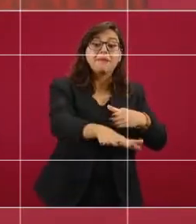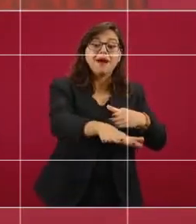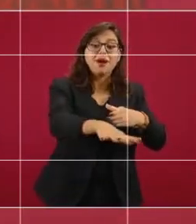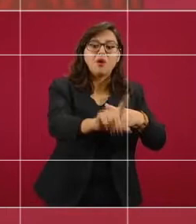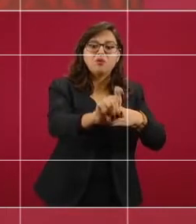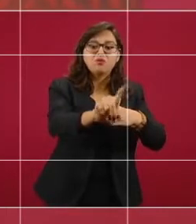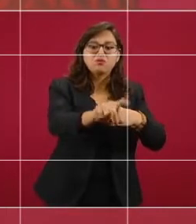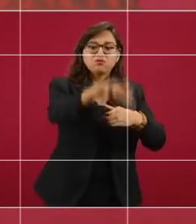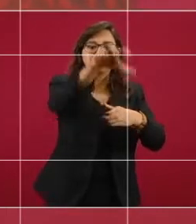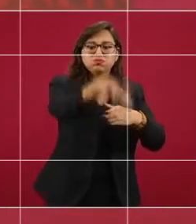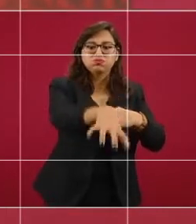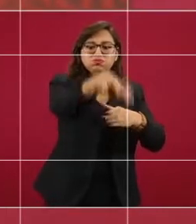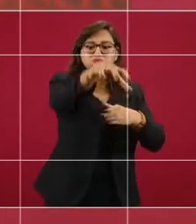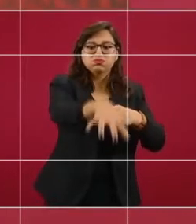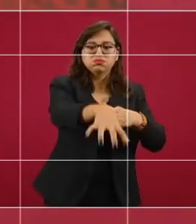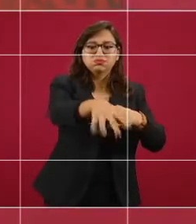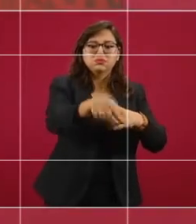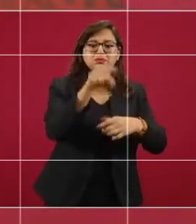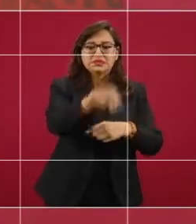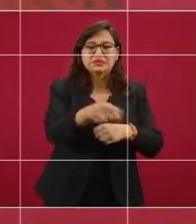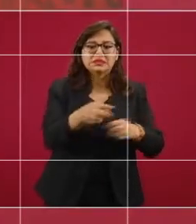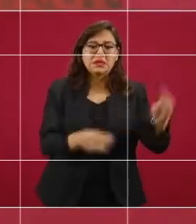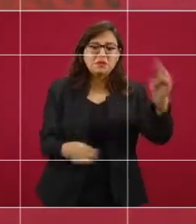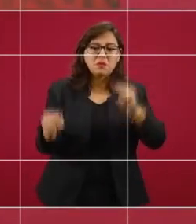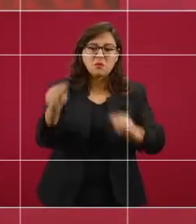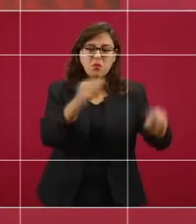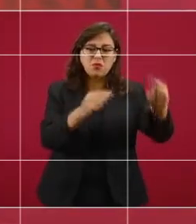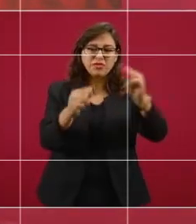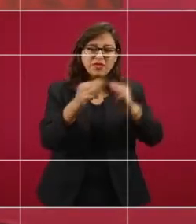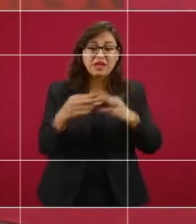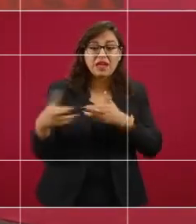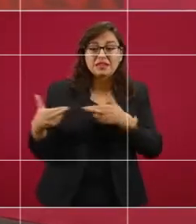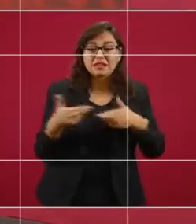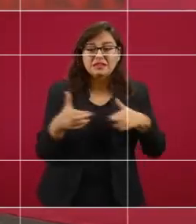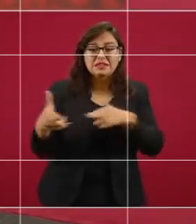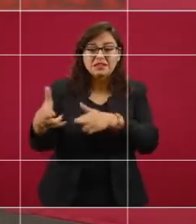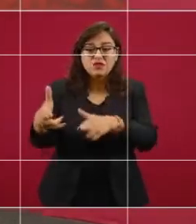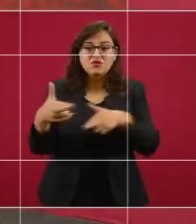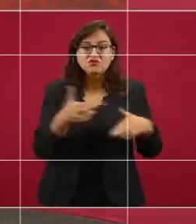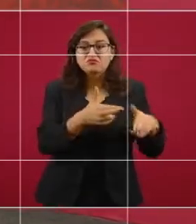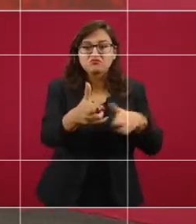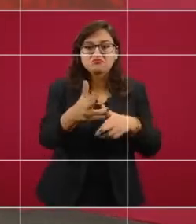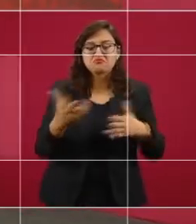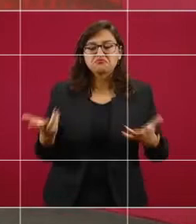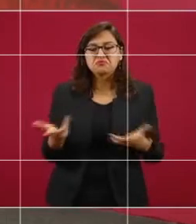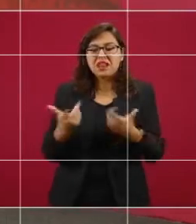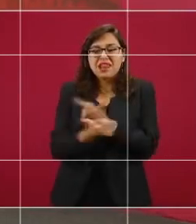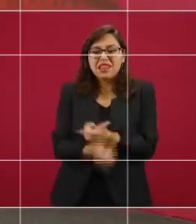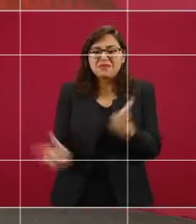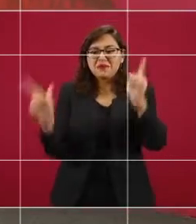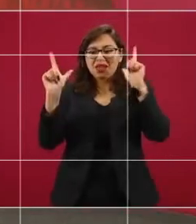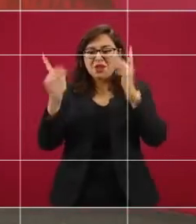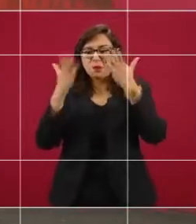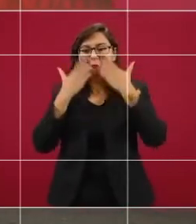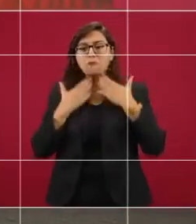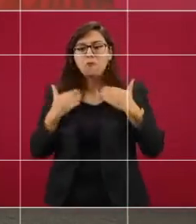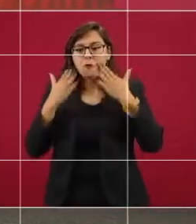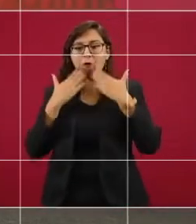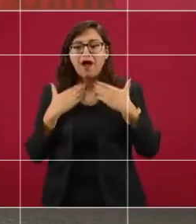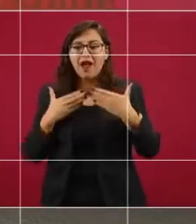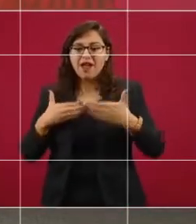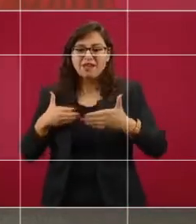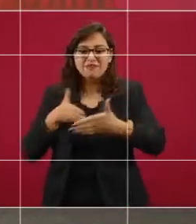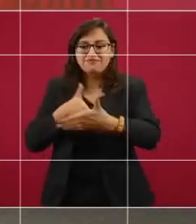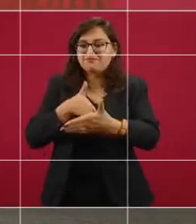en la sierra y en ríos que no tienen control, que no tienen presa.